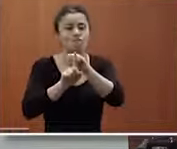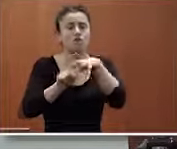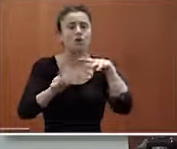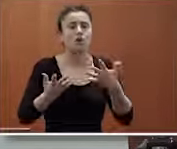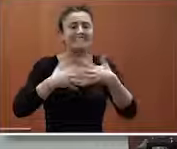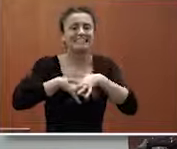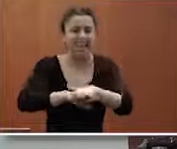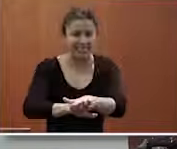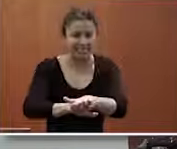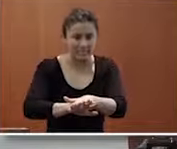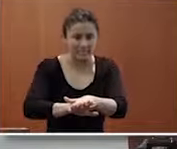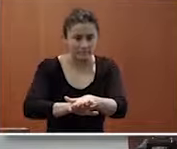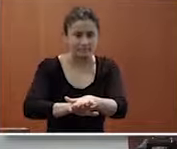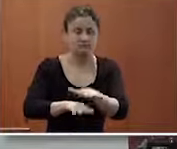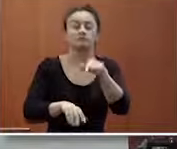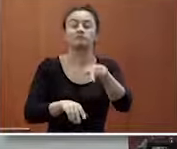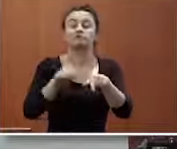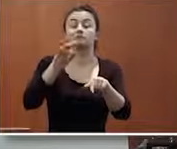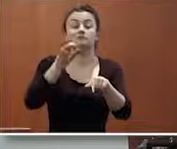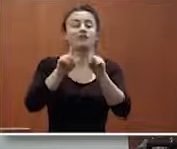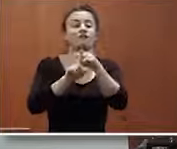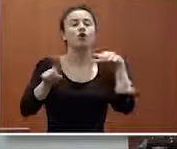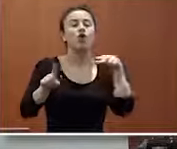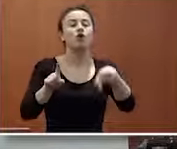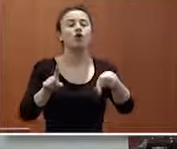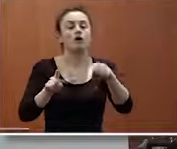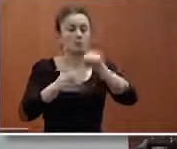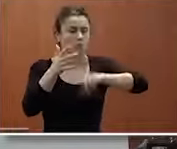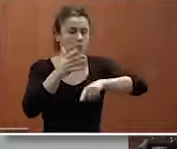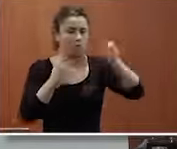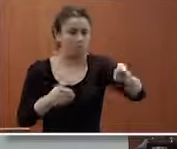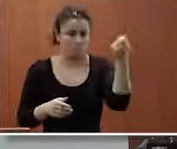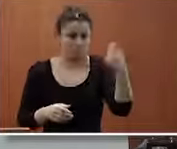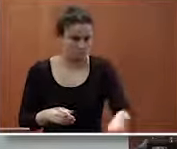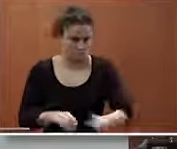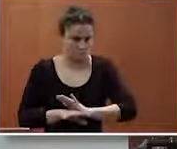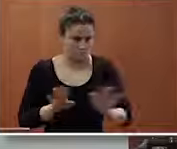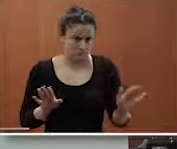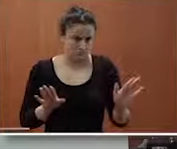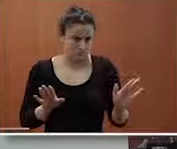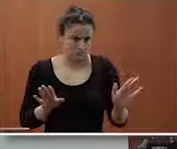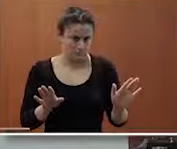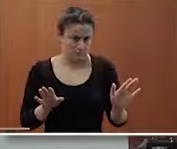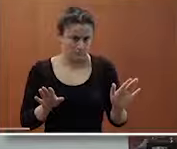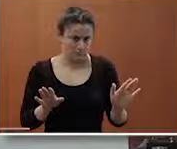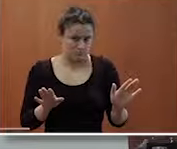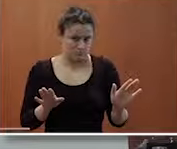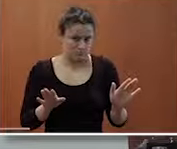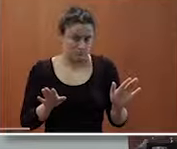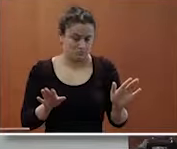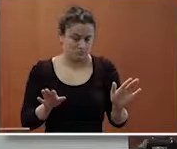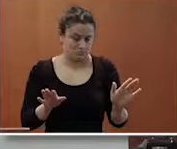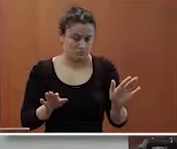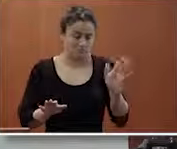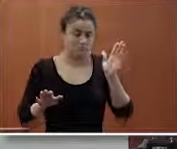foro Inserta es un foro en el que se presenta no hay que pagar cuota verdad en el se la barrera la entrada